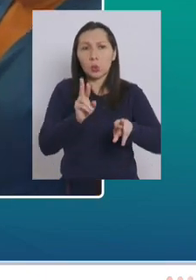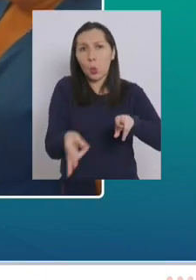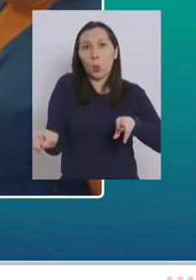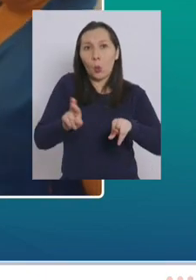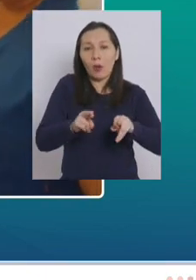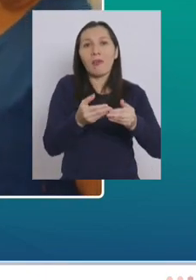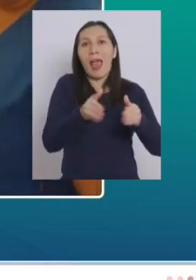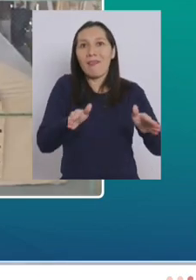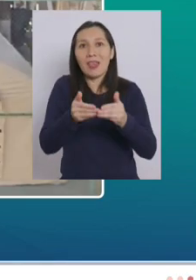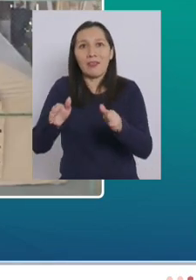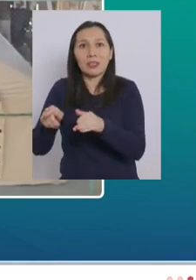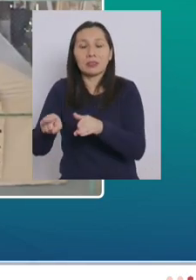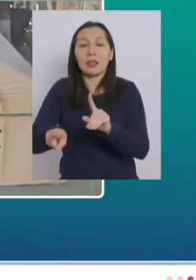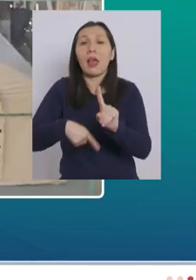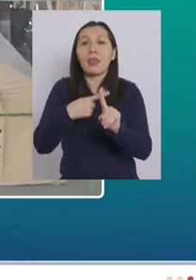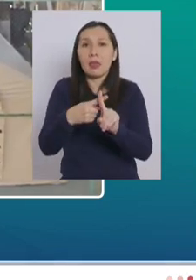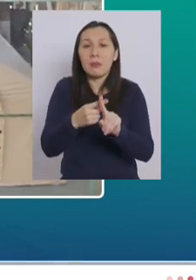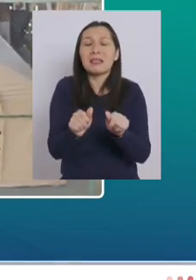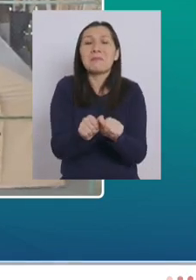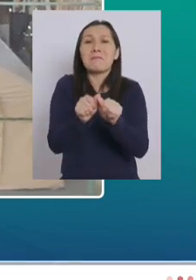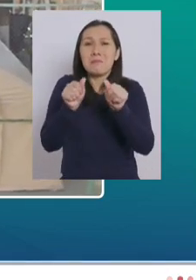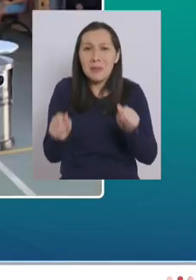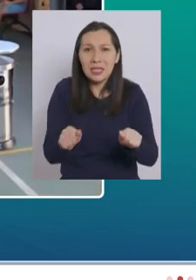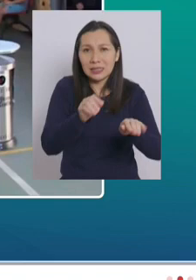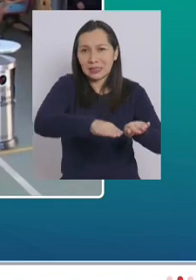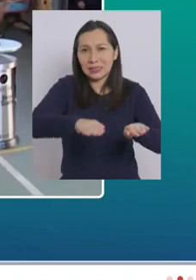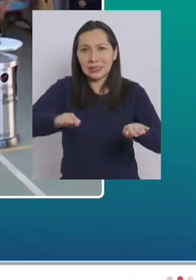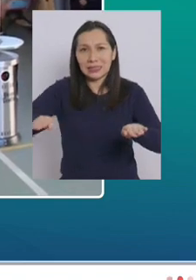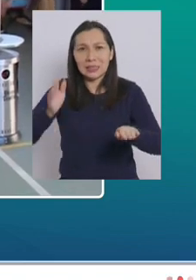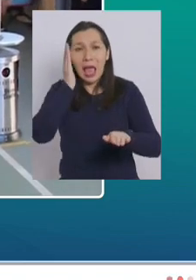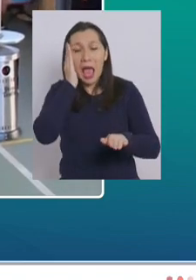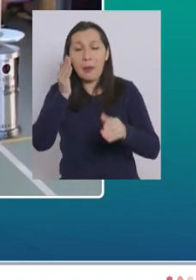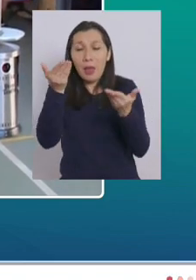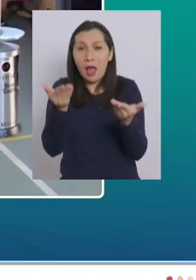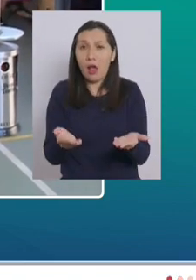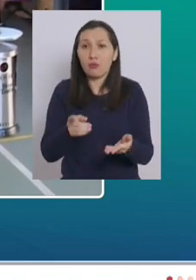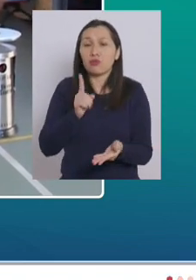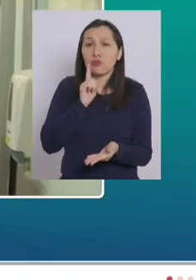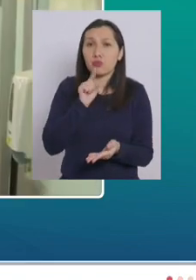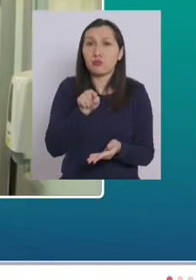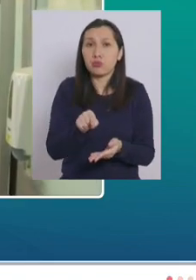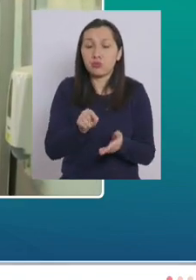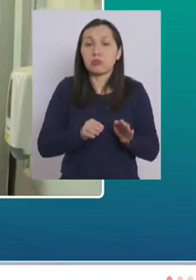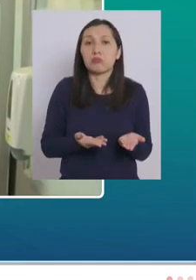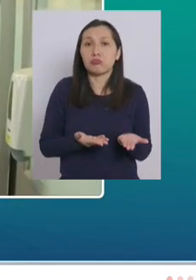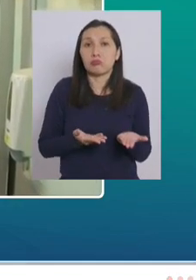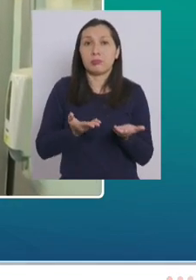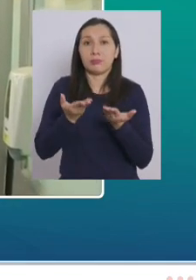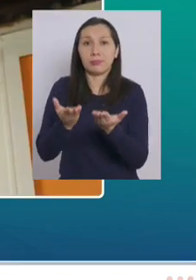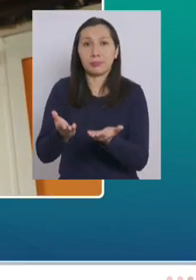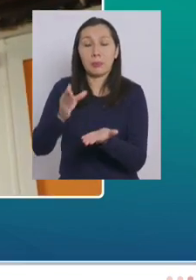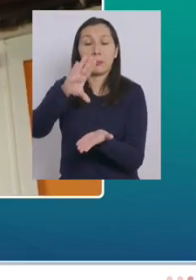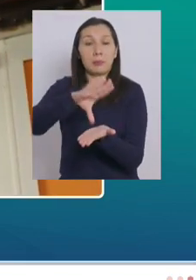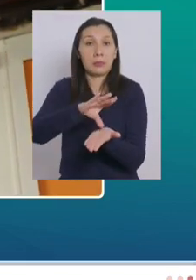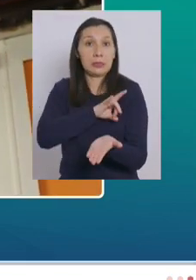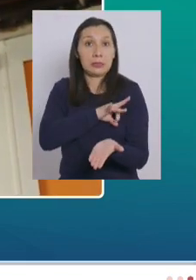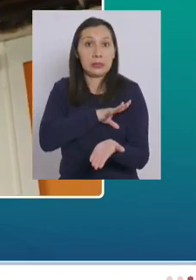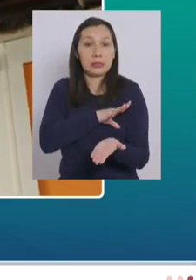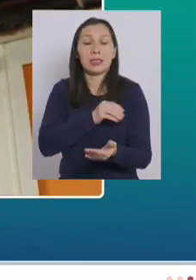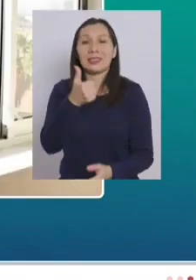sino que es más, ha ampliado su capacidad y hoy día está poniendo a disposición del país